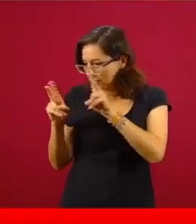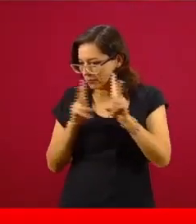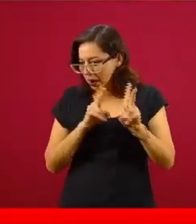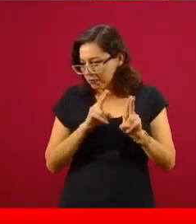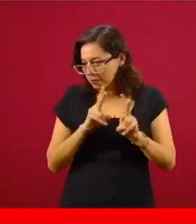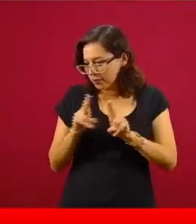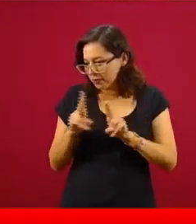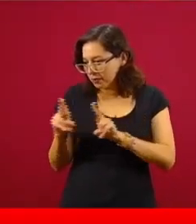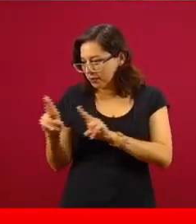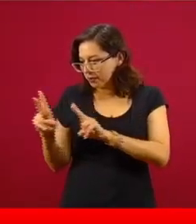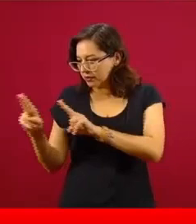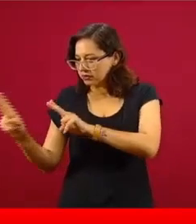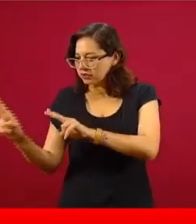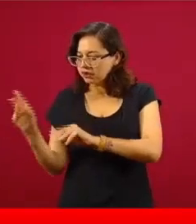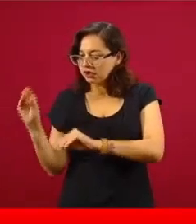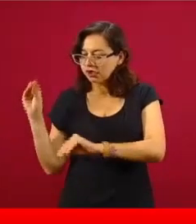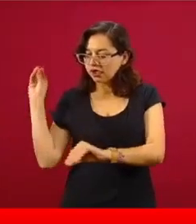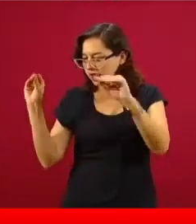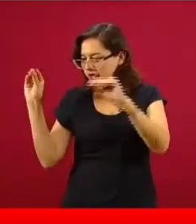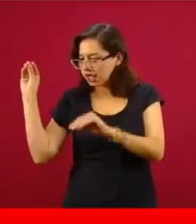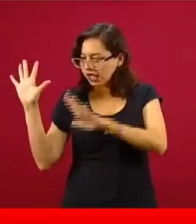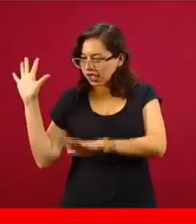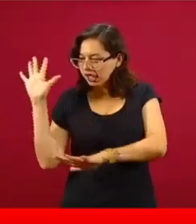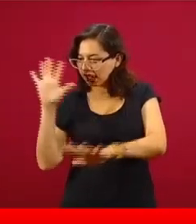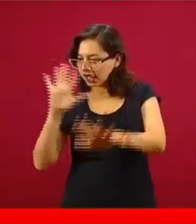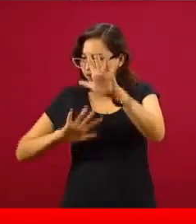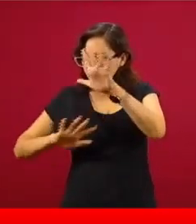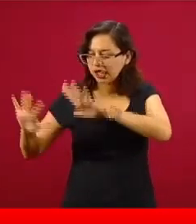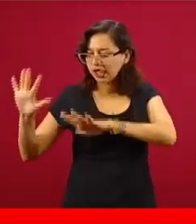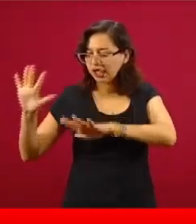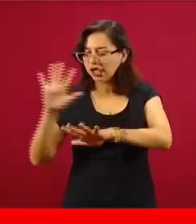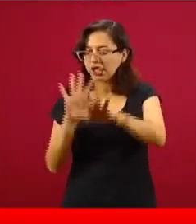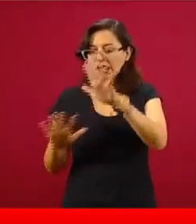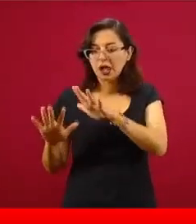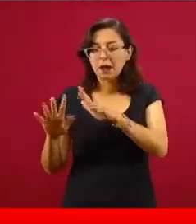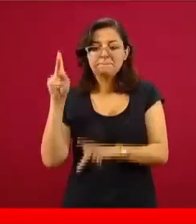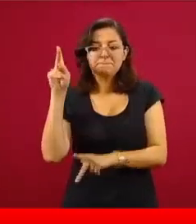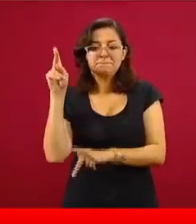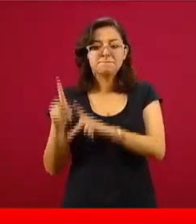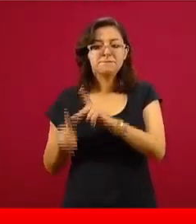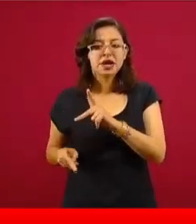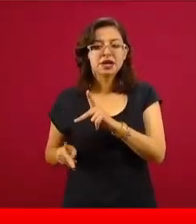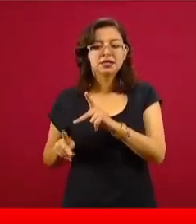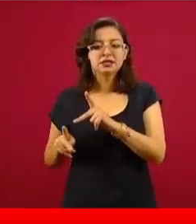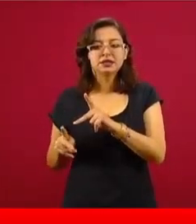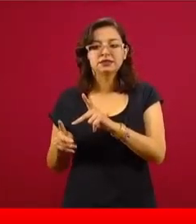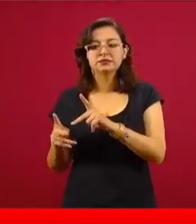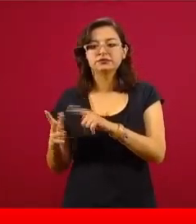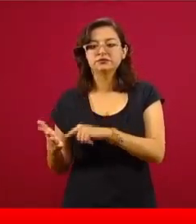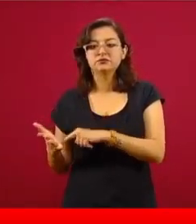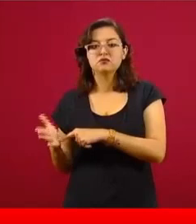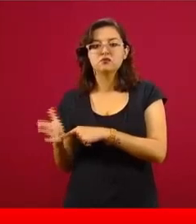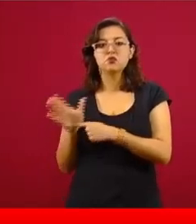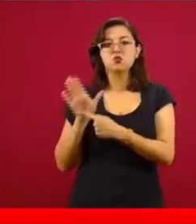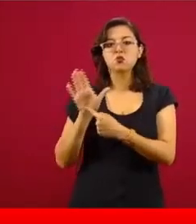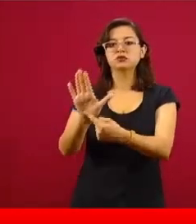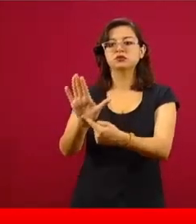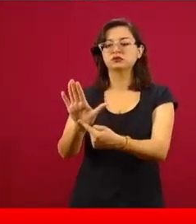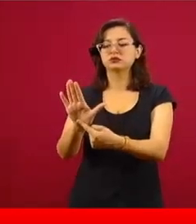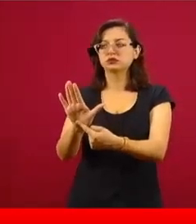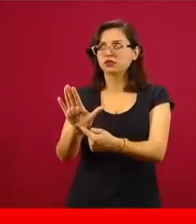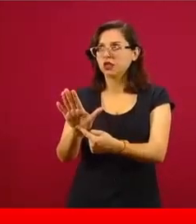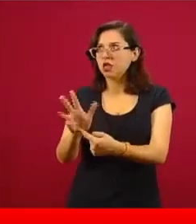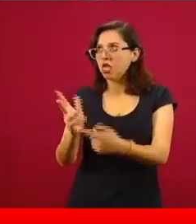truquean para dar la impresión exactamente inversa de lo que